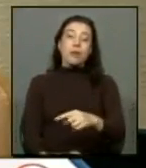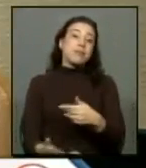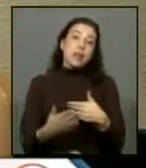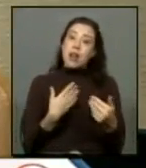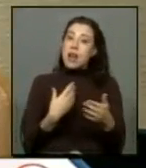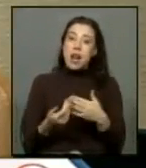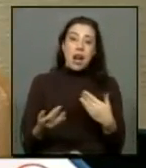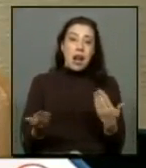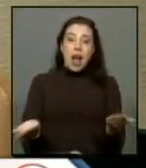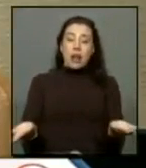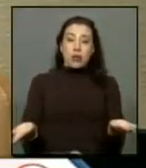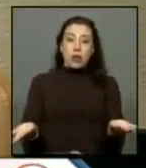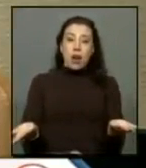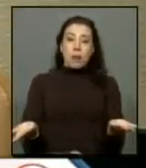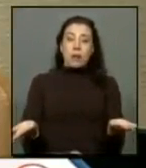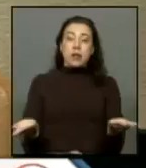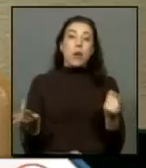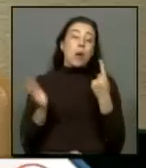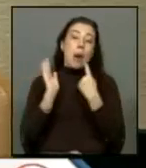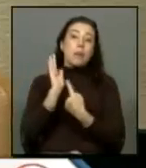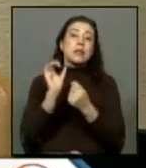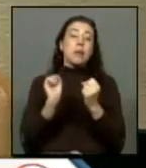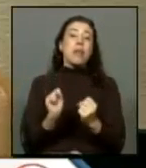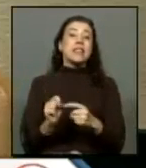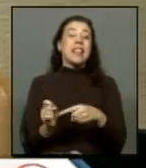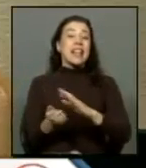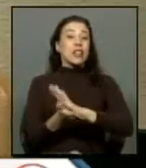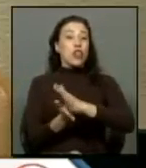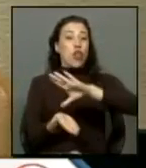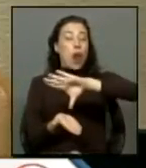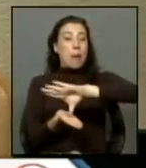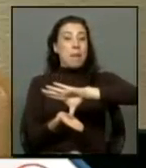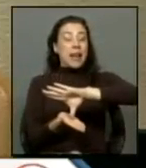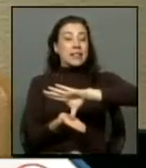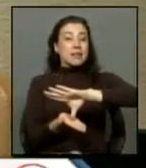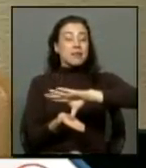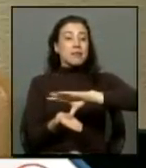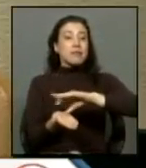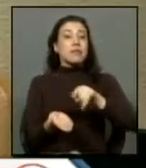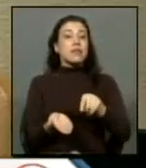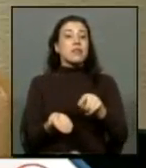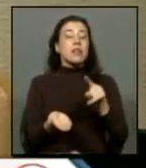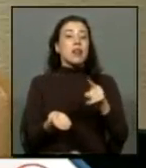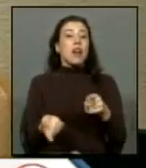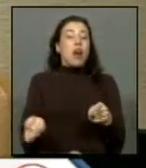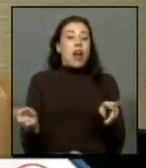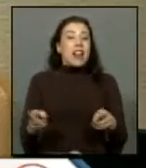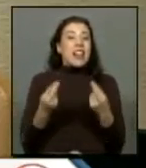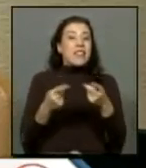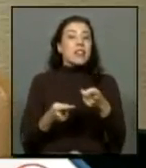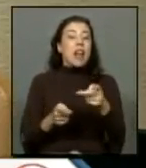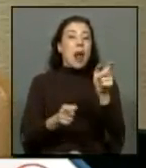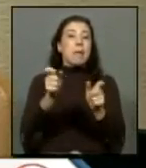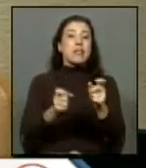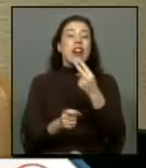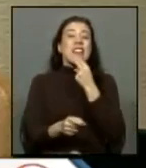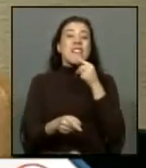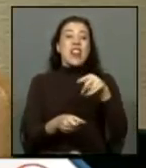naturalmente un gesto puede ser que el resto del país reivindique a aquellos que fueron puestos en esa situación